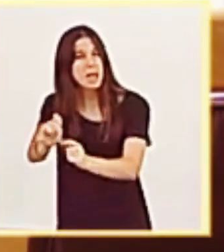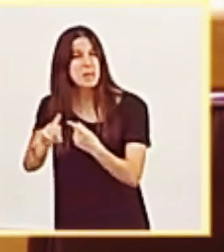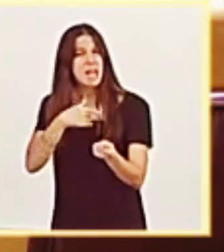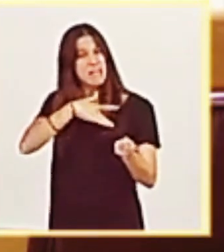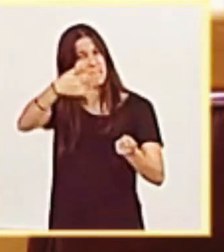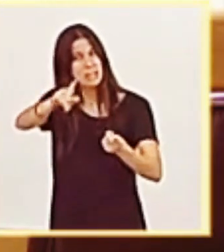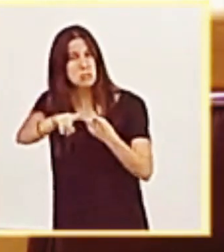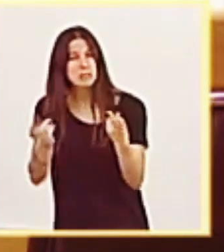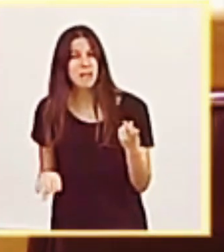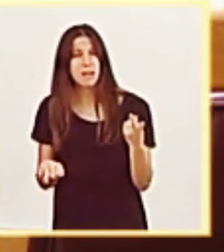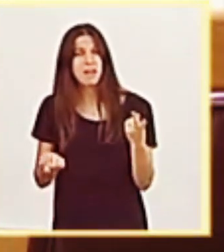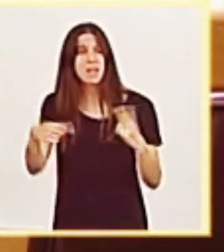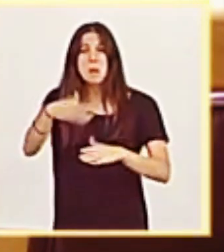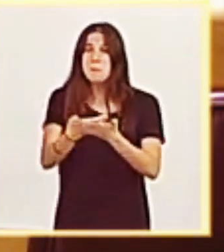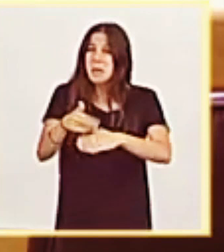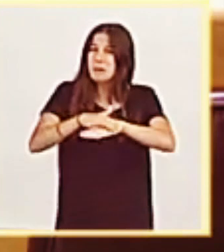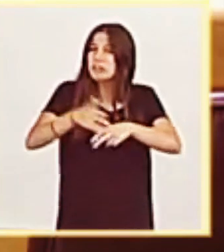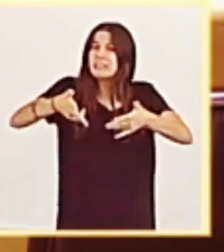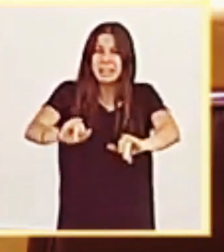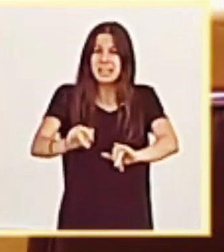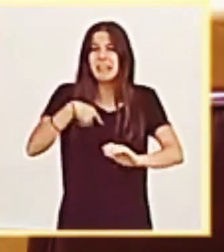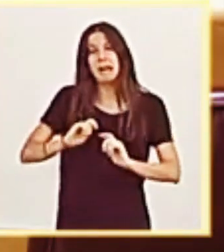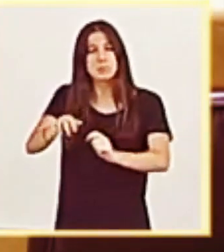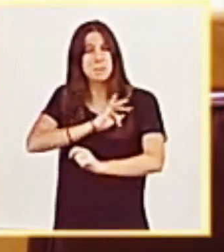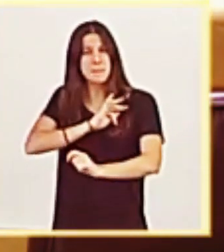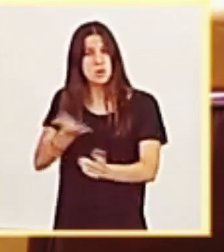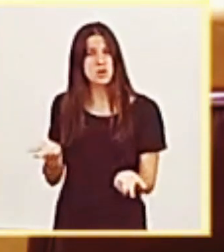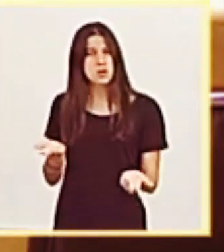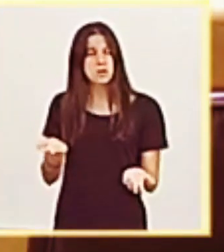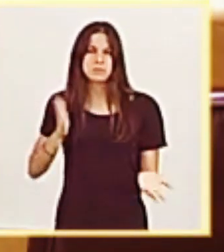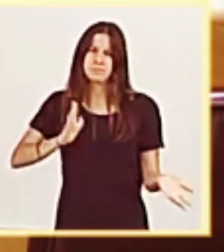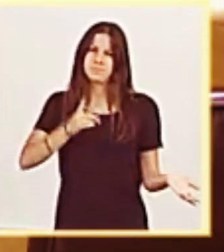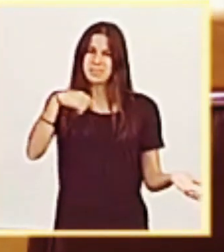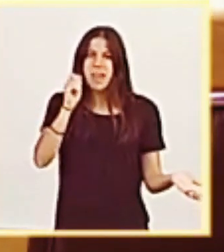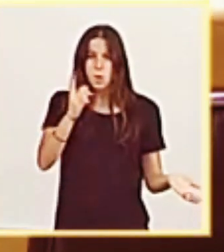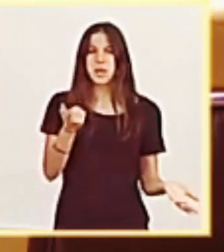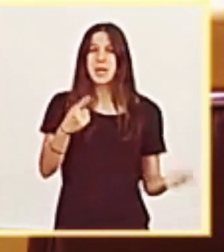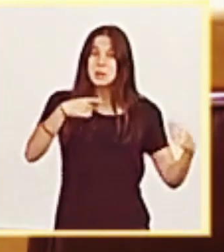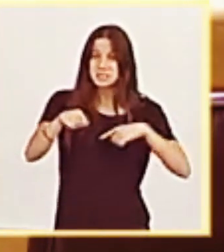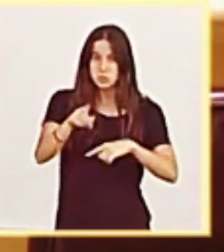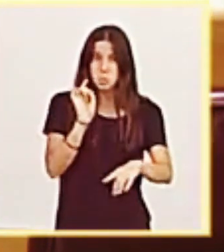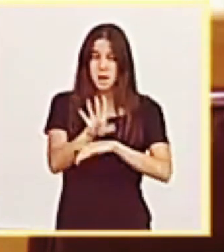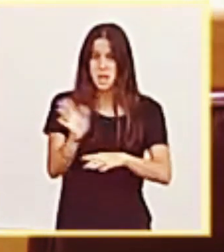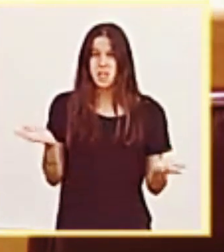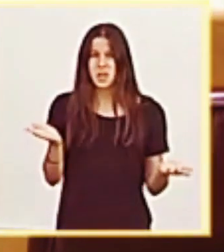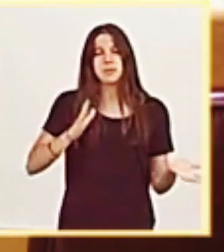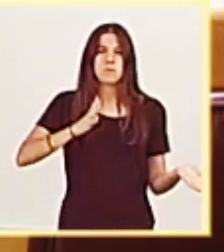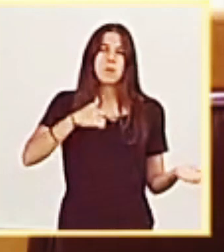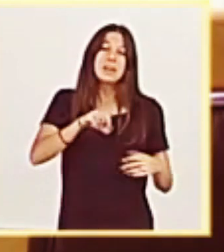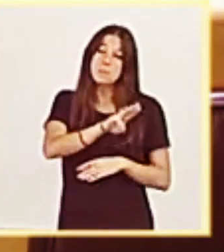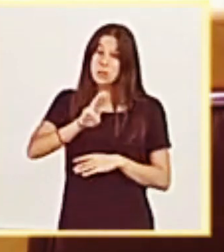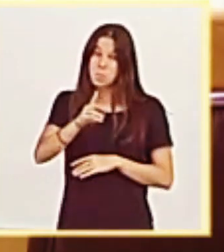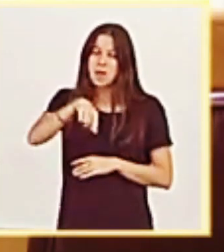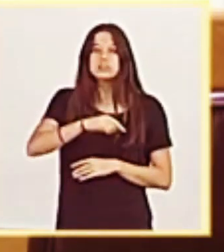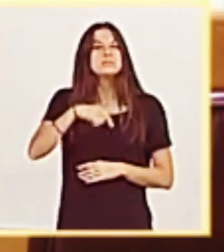sin haber pedido perdón? Y les da un premio. ¿Se dan cuenta del tremendo mensaje que están lanzando en contra de la nación? Nos